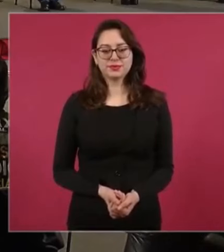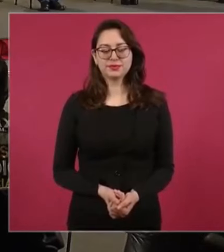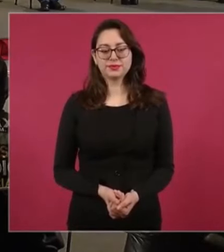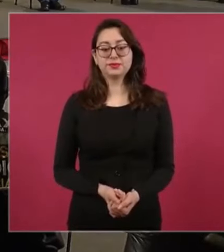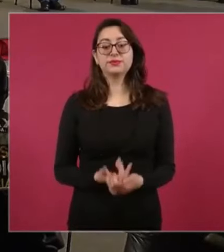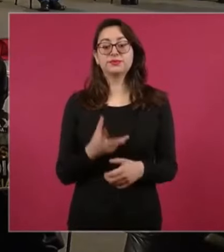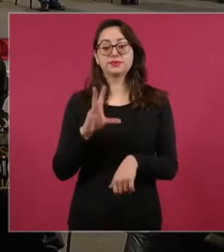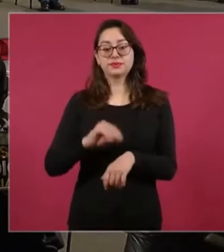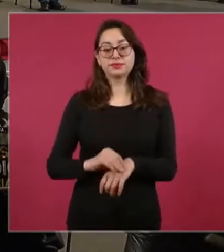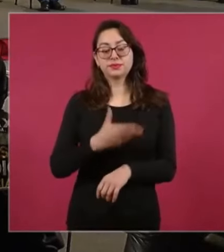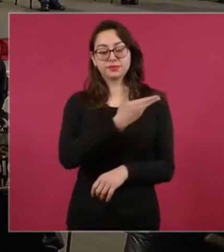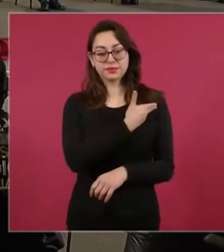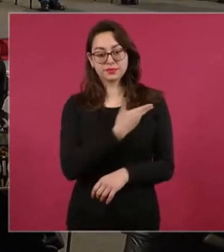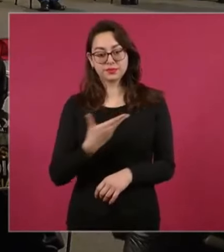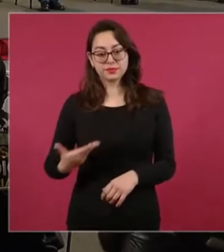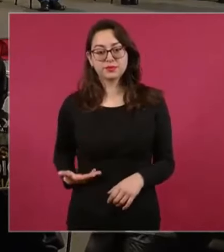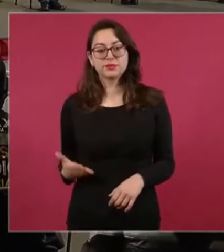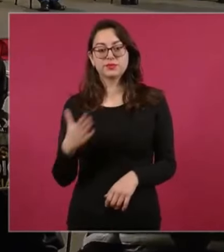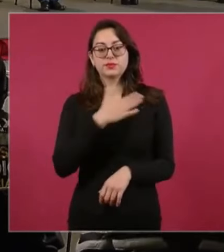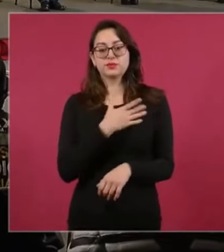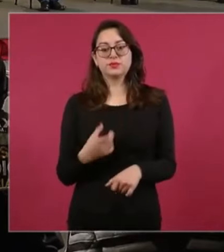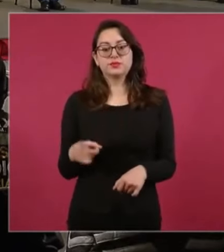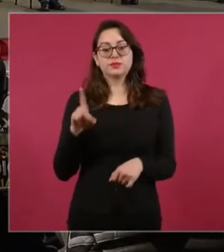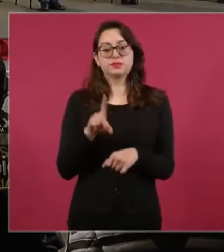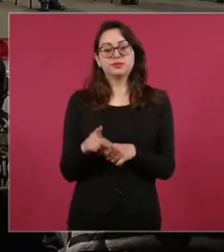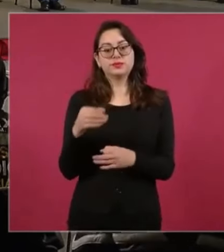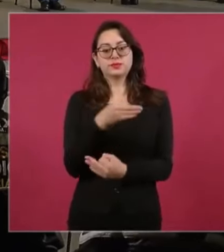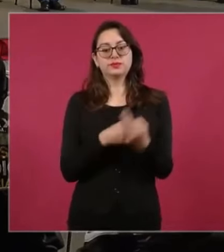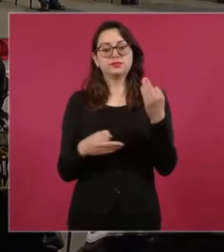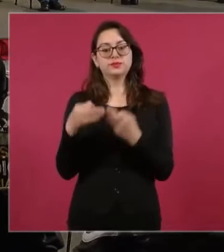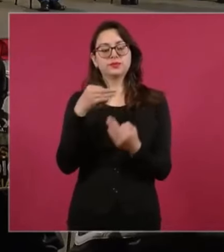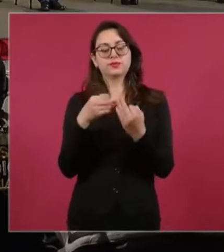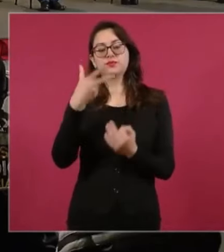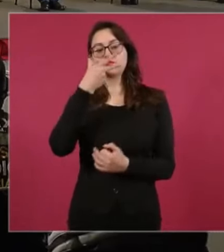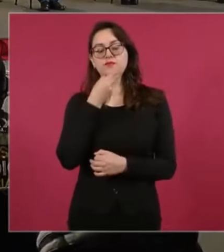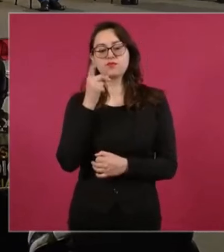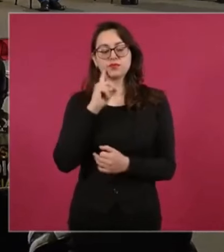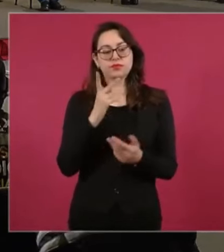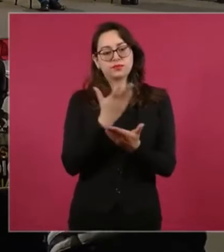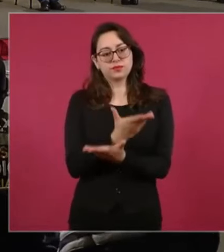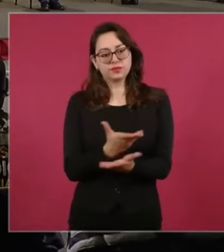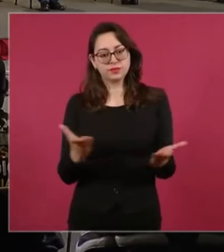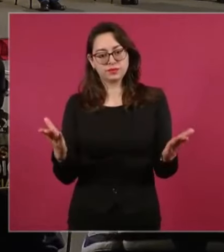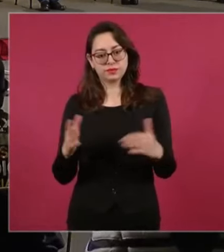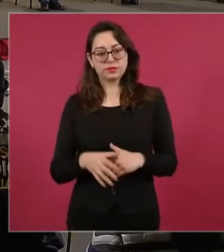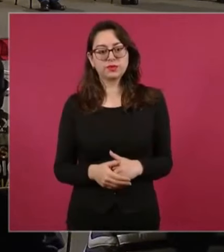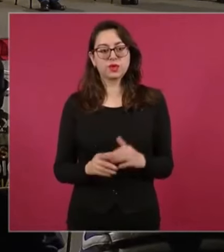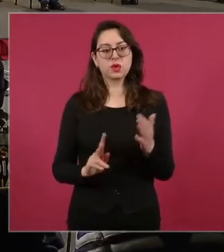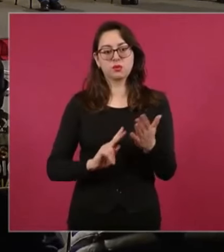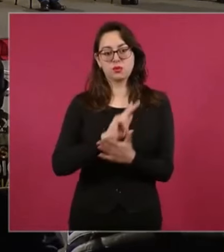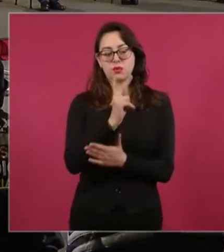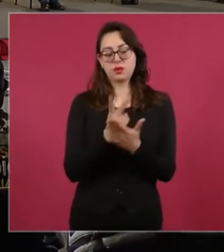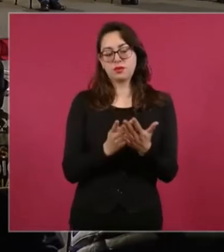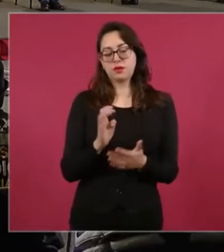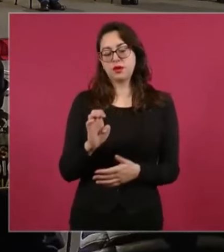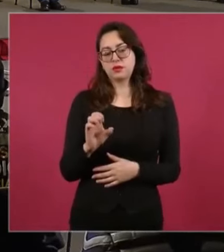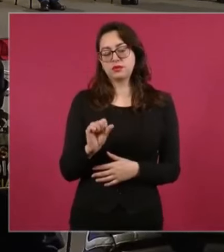Con su permiso, señor presidente, muy buenos días a todas y todos. En lo que se refiere al programa La Escuela es Nuestra,